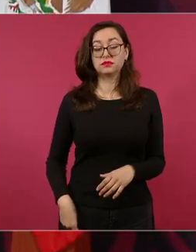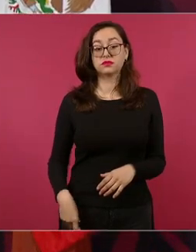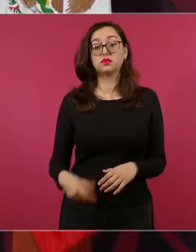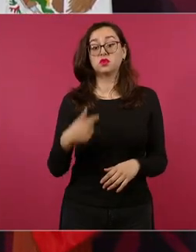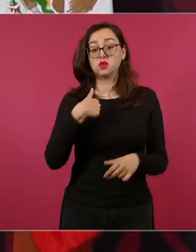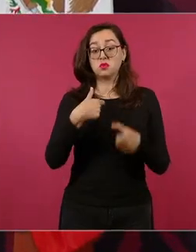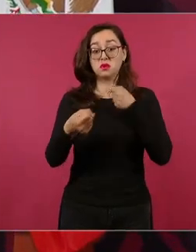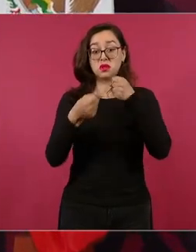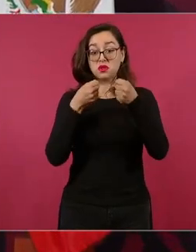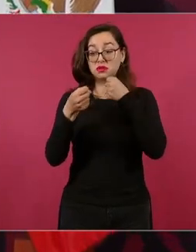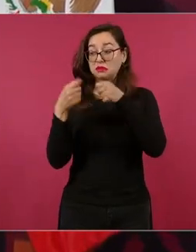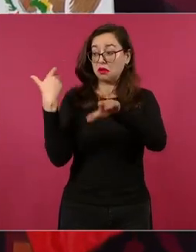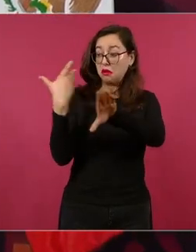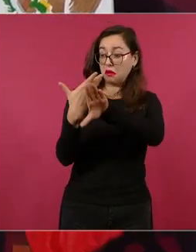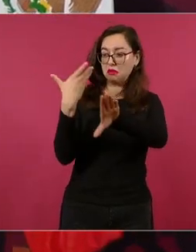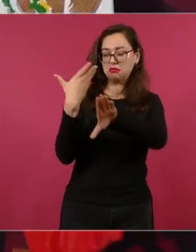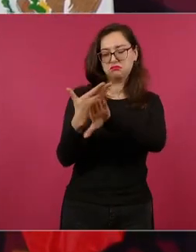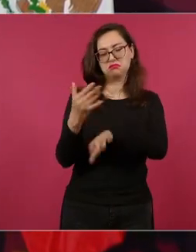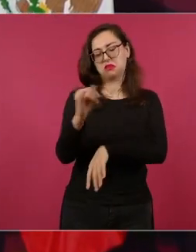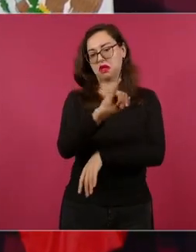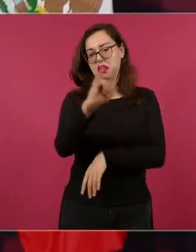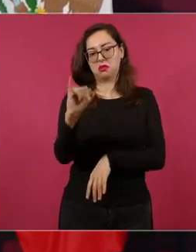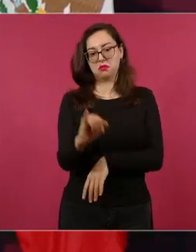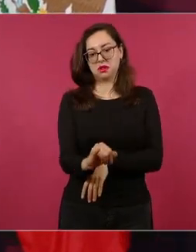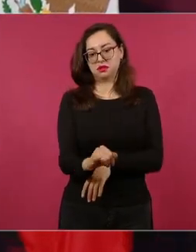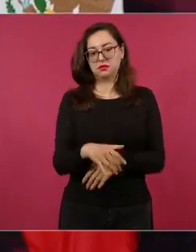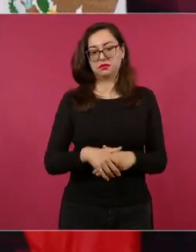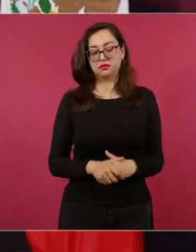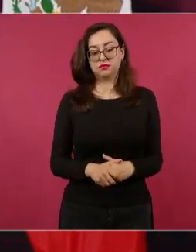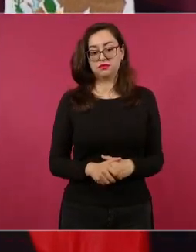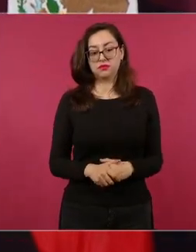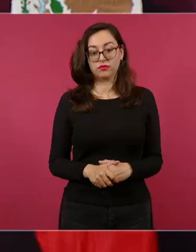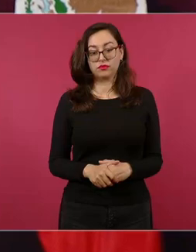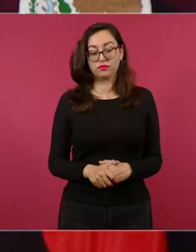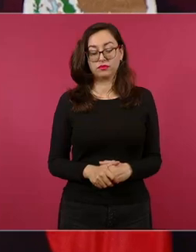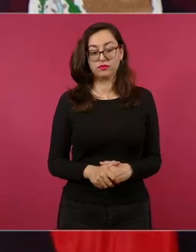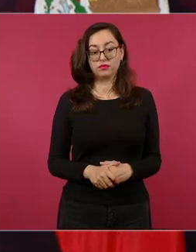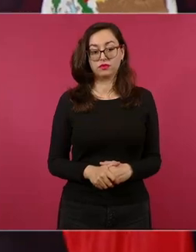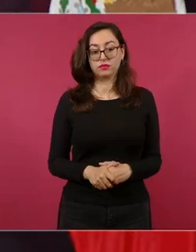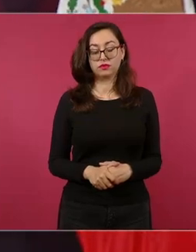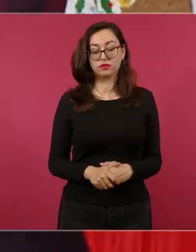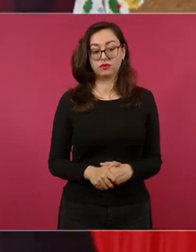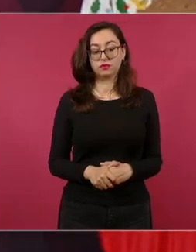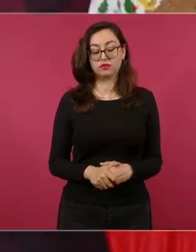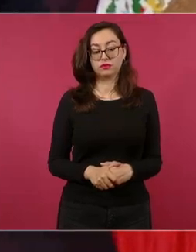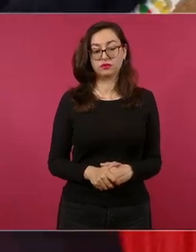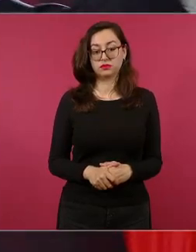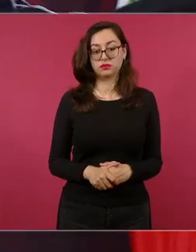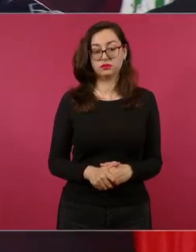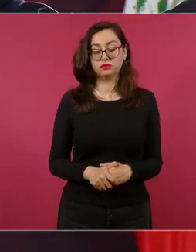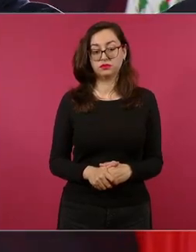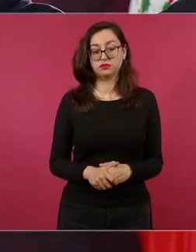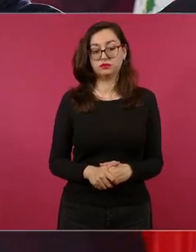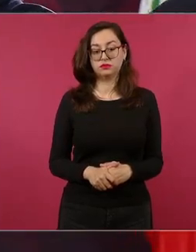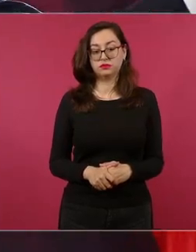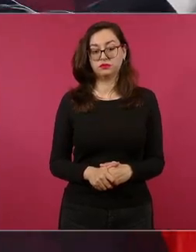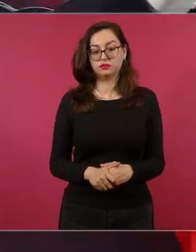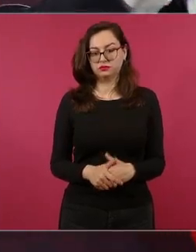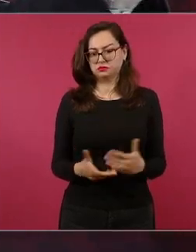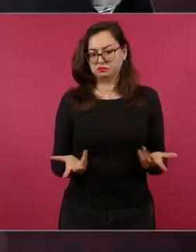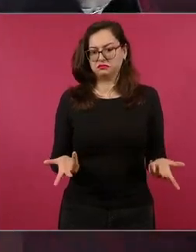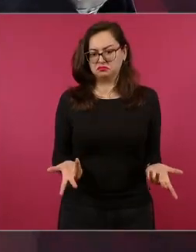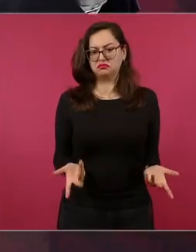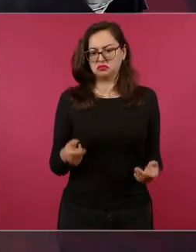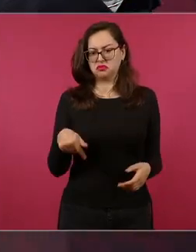pero si viene clasismo ah clasismo sí sí sí sí no y de una vez de una vez de una